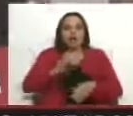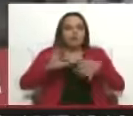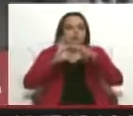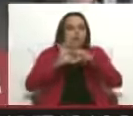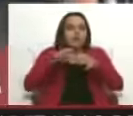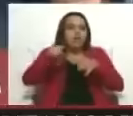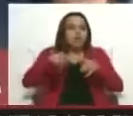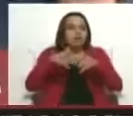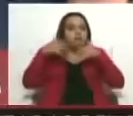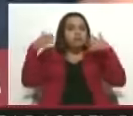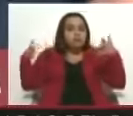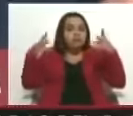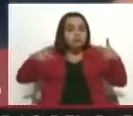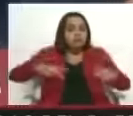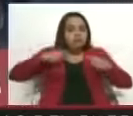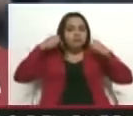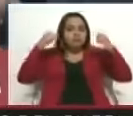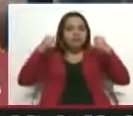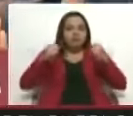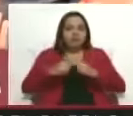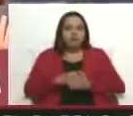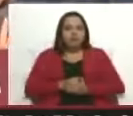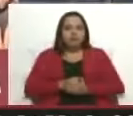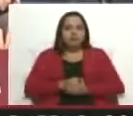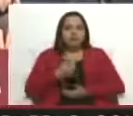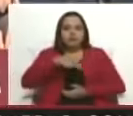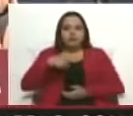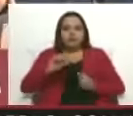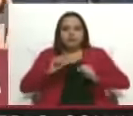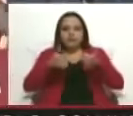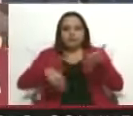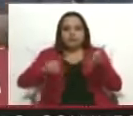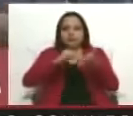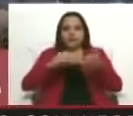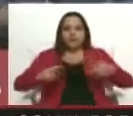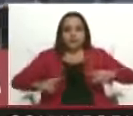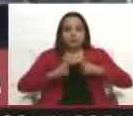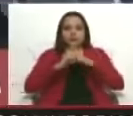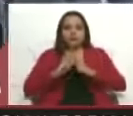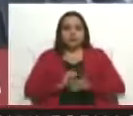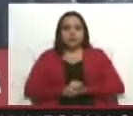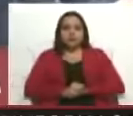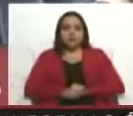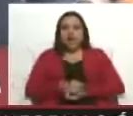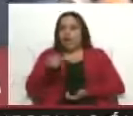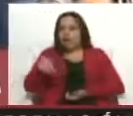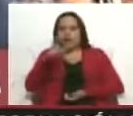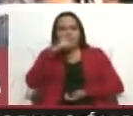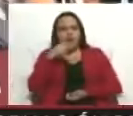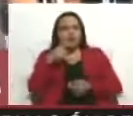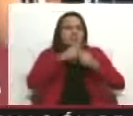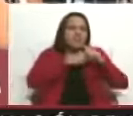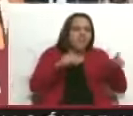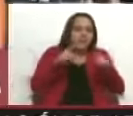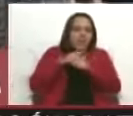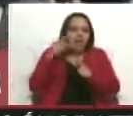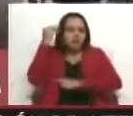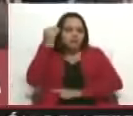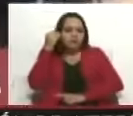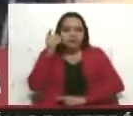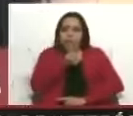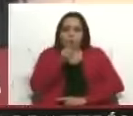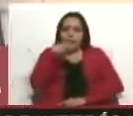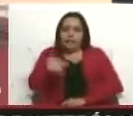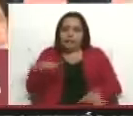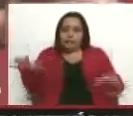victoria. Hemos llegado a nuestro punto de encuentro. Aquí no existe indiferencia. Aquí lo que existe es